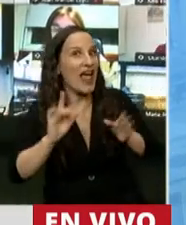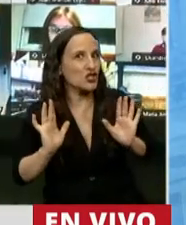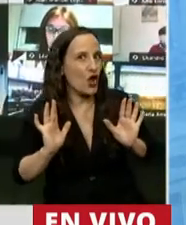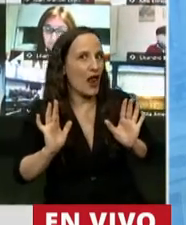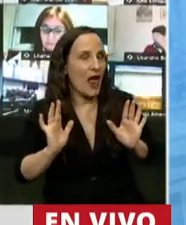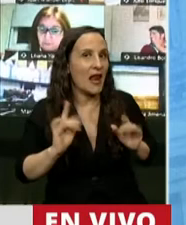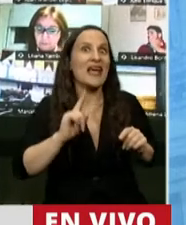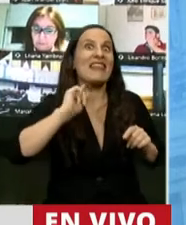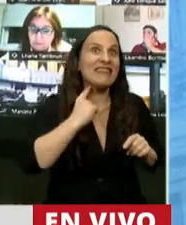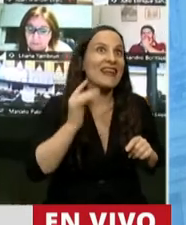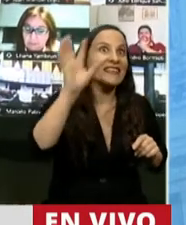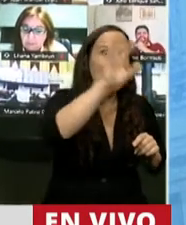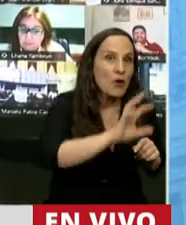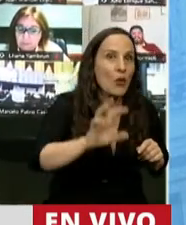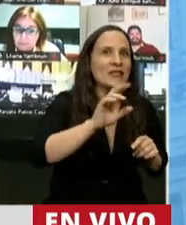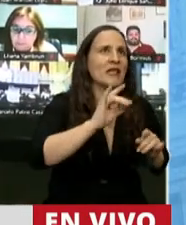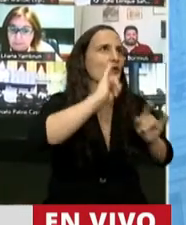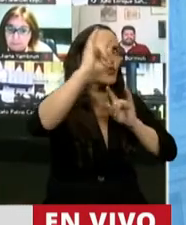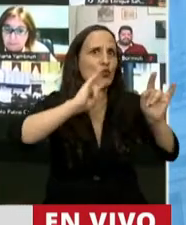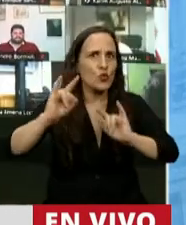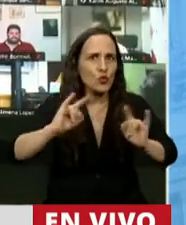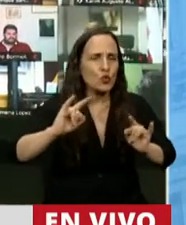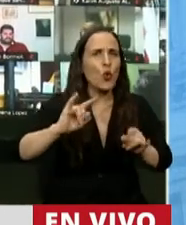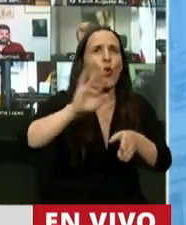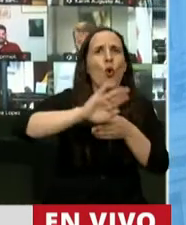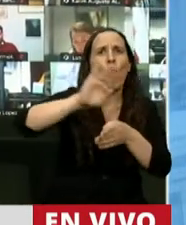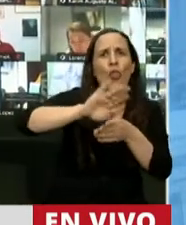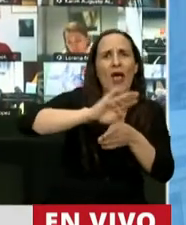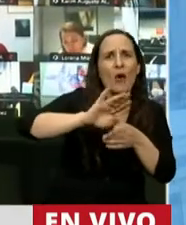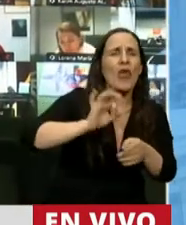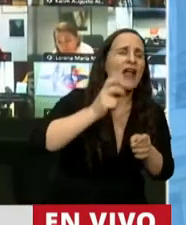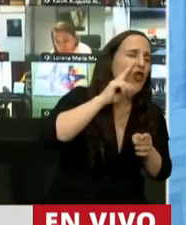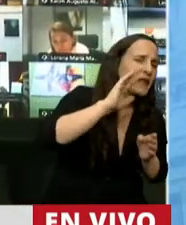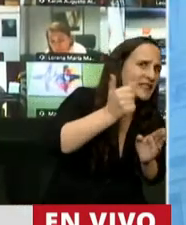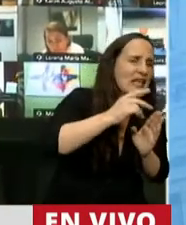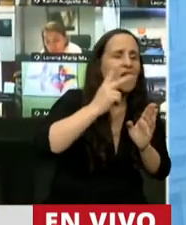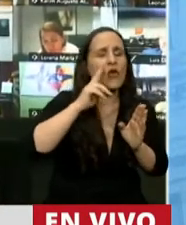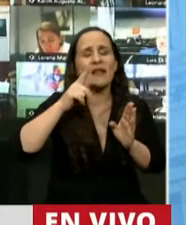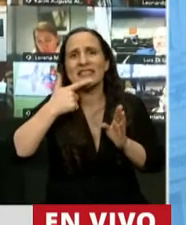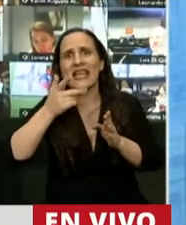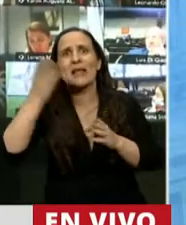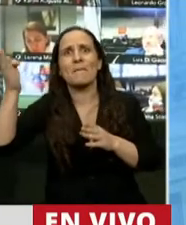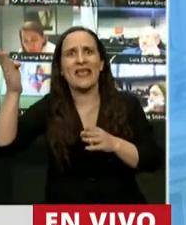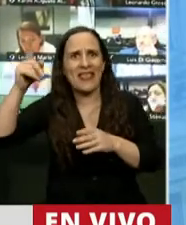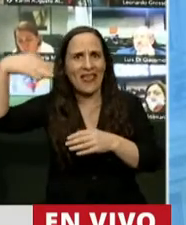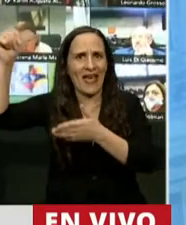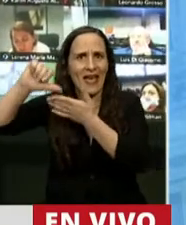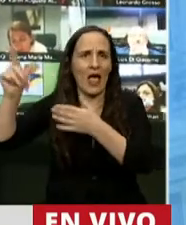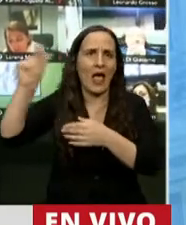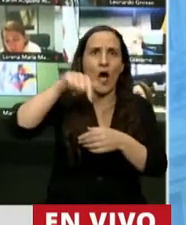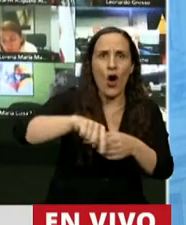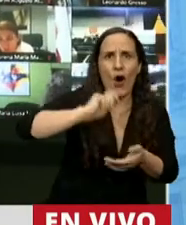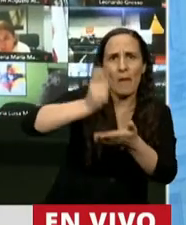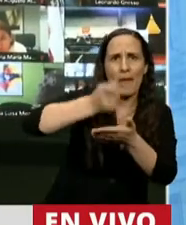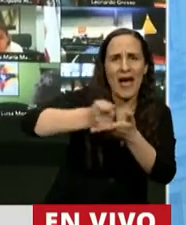13 provincias argentinas se tenían que endeudar durante el año 2016 y 2017 en el exterior, en deudas que hoy están pagando en dólares,